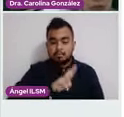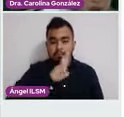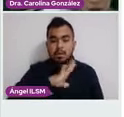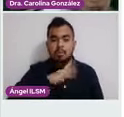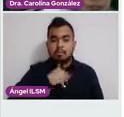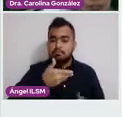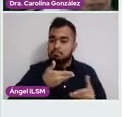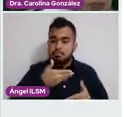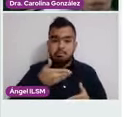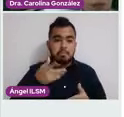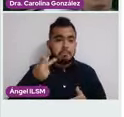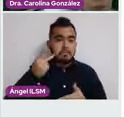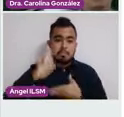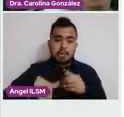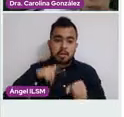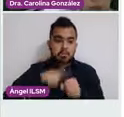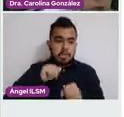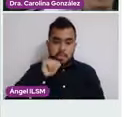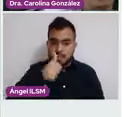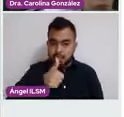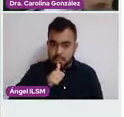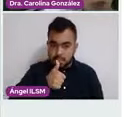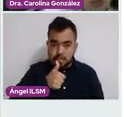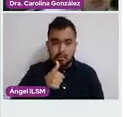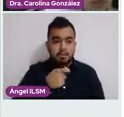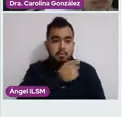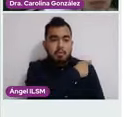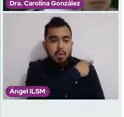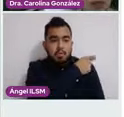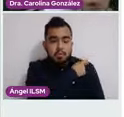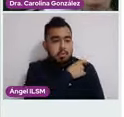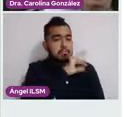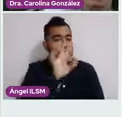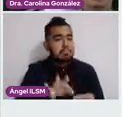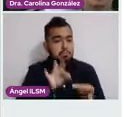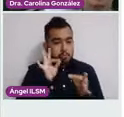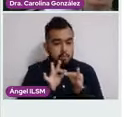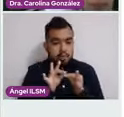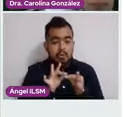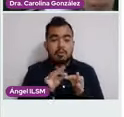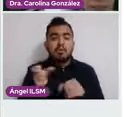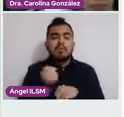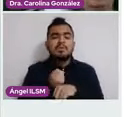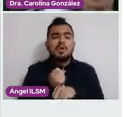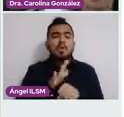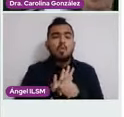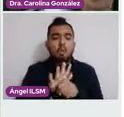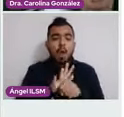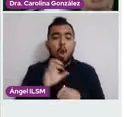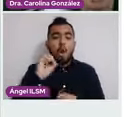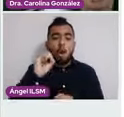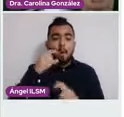no tiene mascotas, tiene su esquema de vacunación completo, tipo de sangre o positivo. Siguiente.